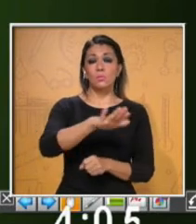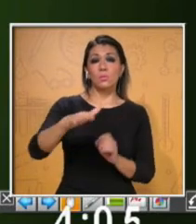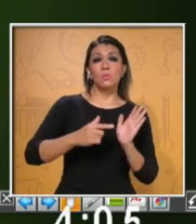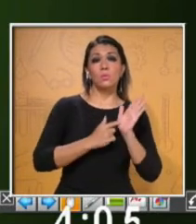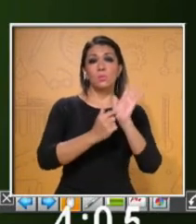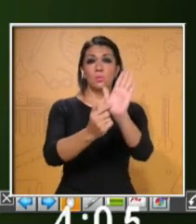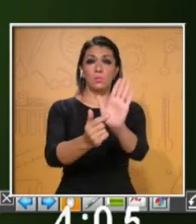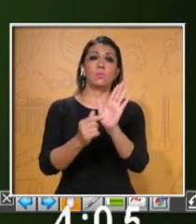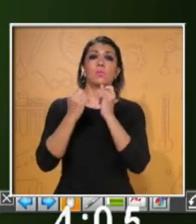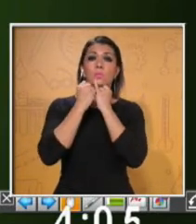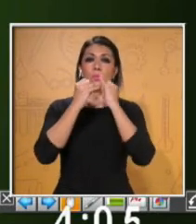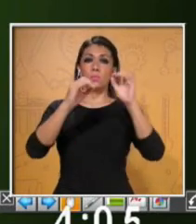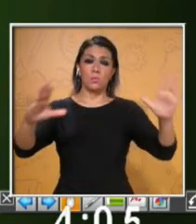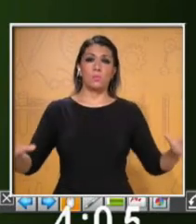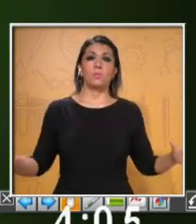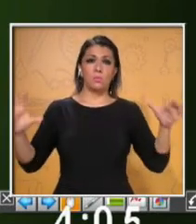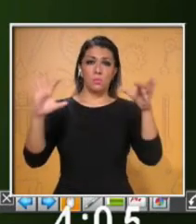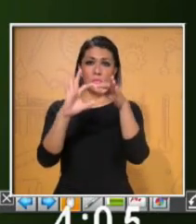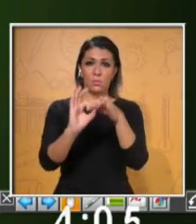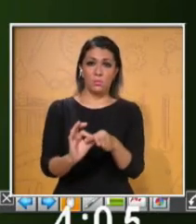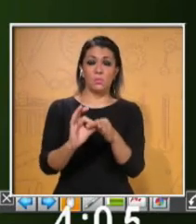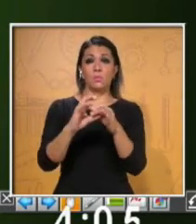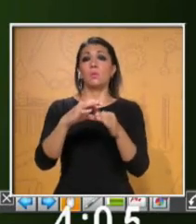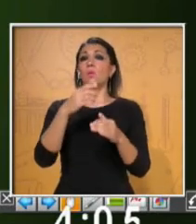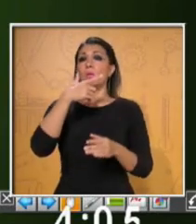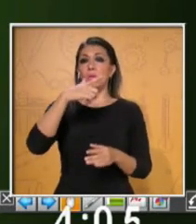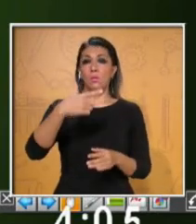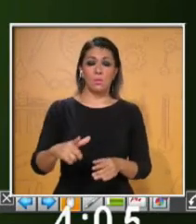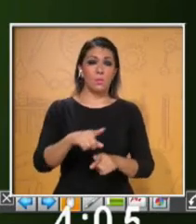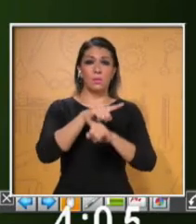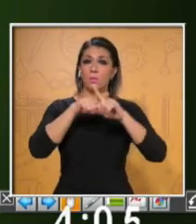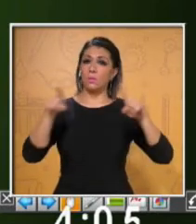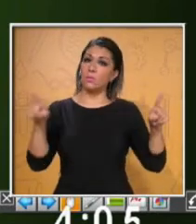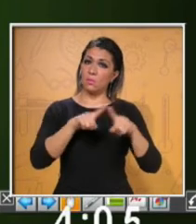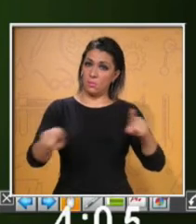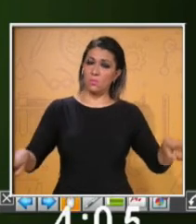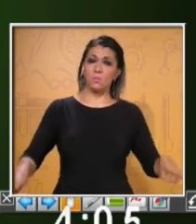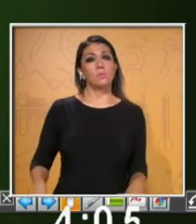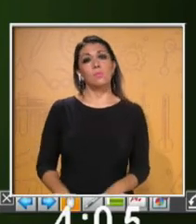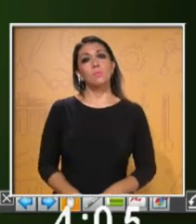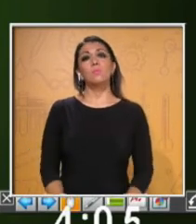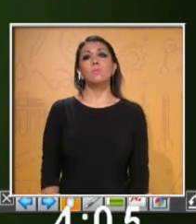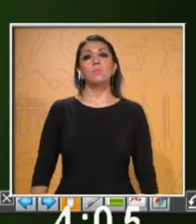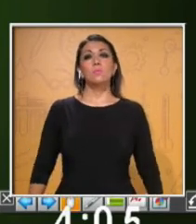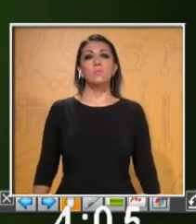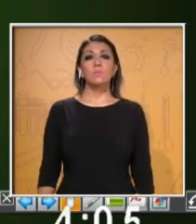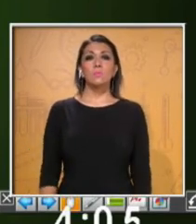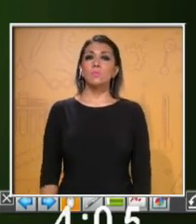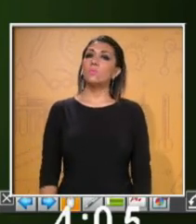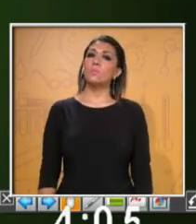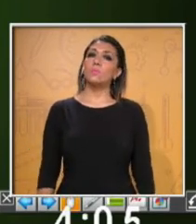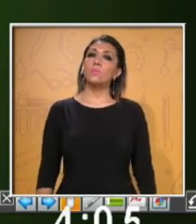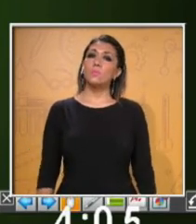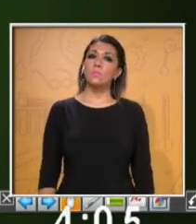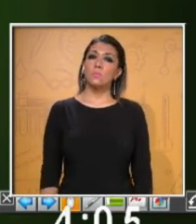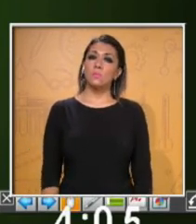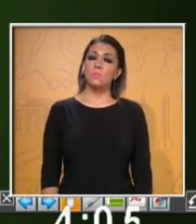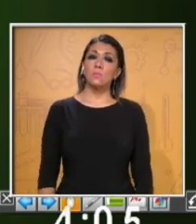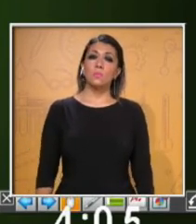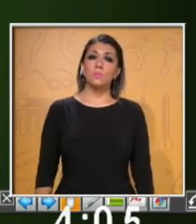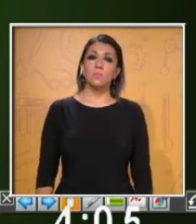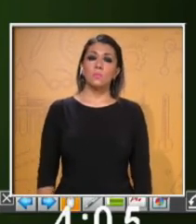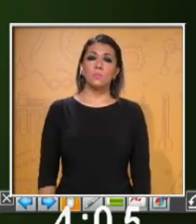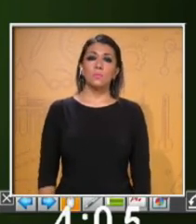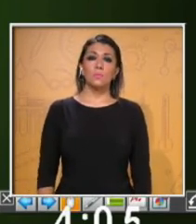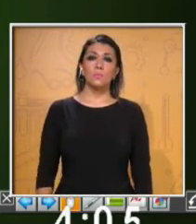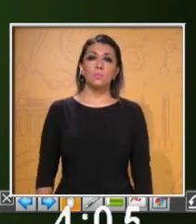información relacionada con la diversidad lingüística. The achievements are expected learning. We